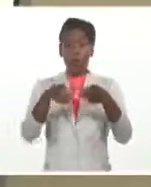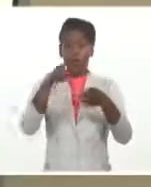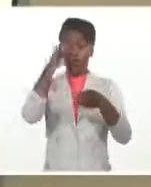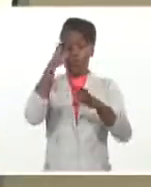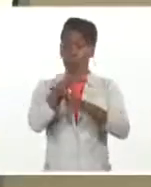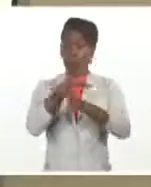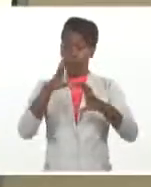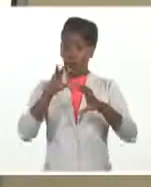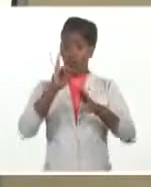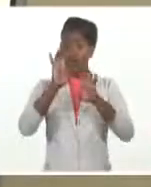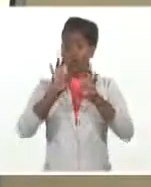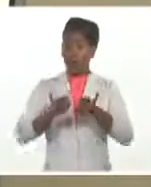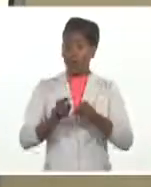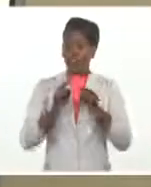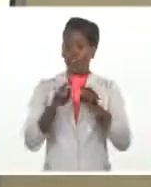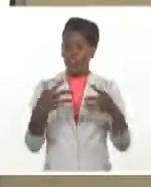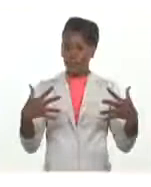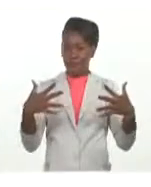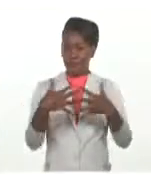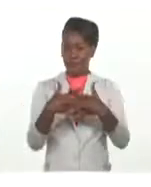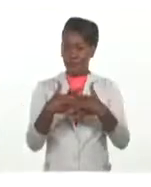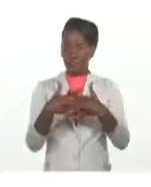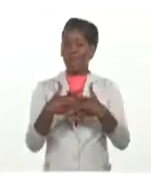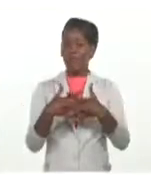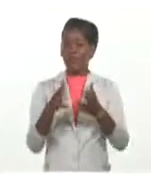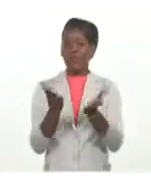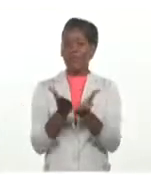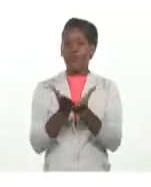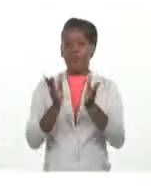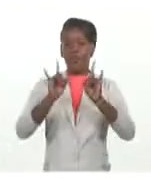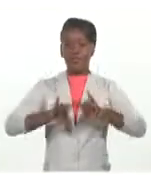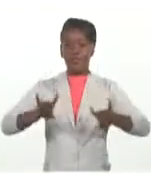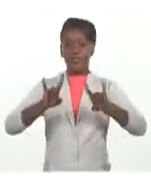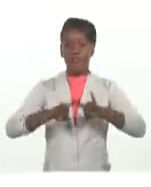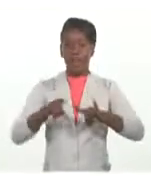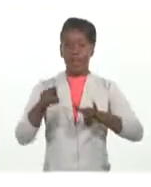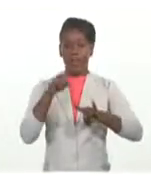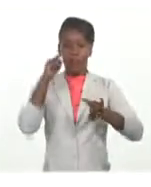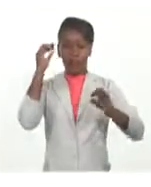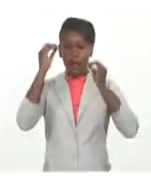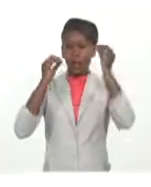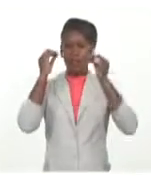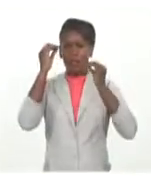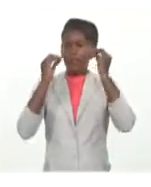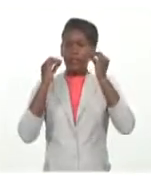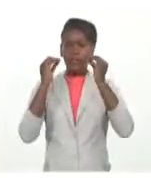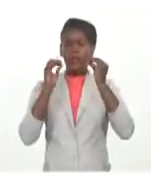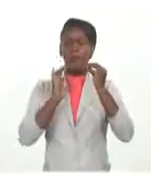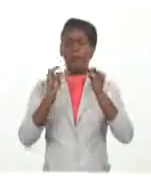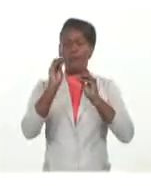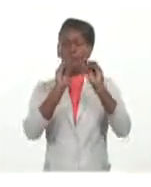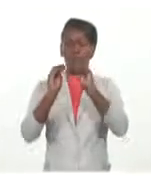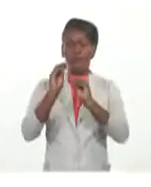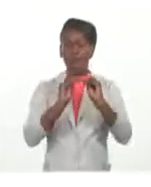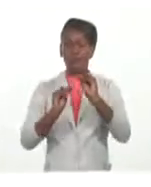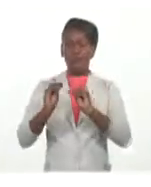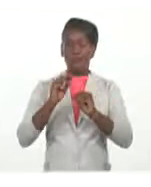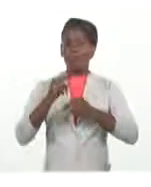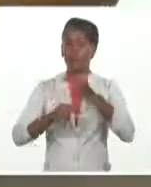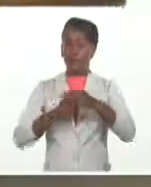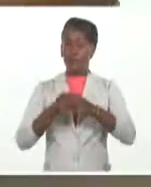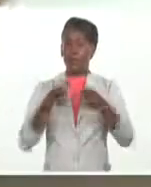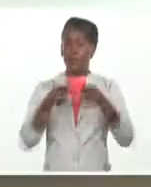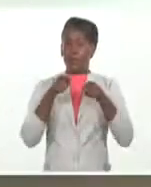de proyectos estratégicos de la Universidad de Ciencias Informáticas. El uso de este tipo de documentación ya se extiende en gran parte del mundo,